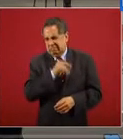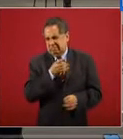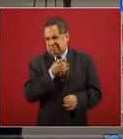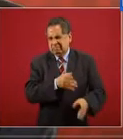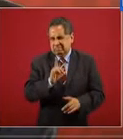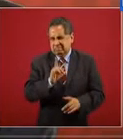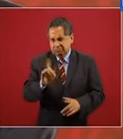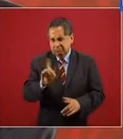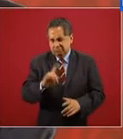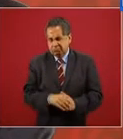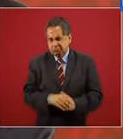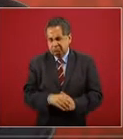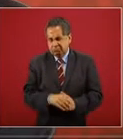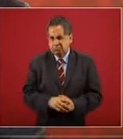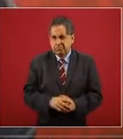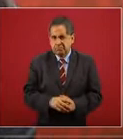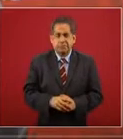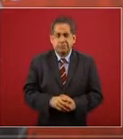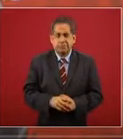entonces